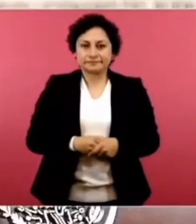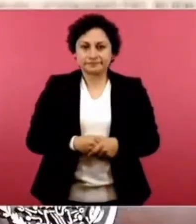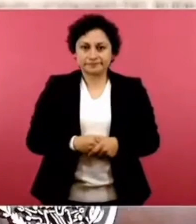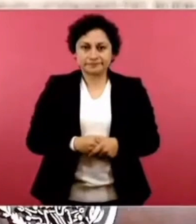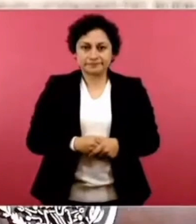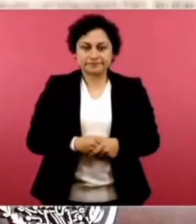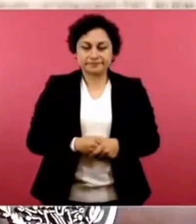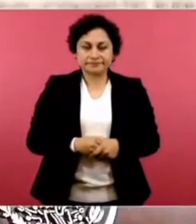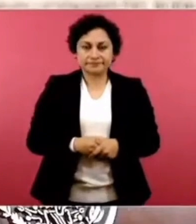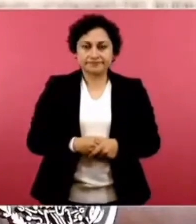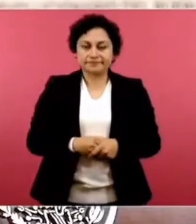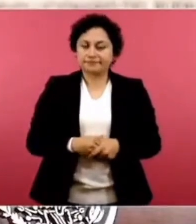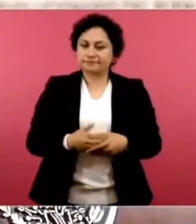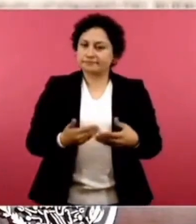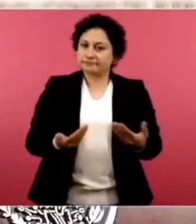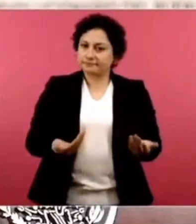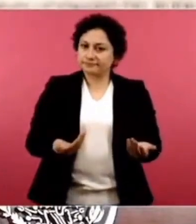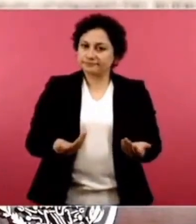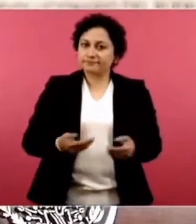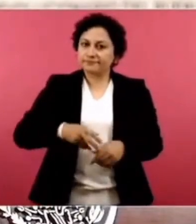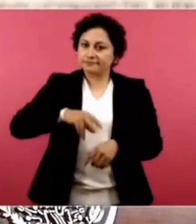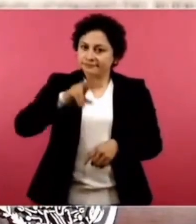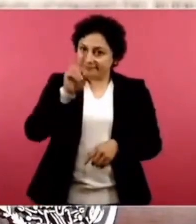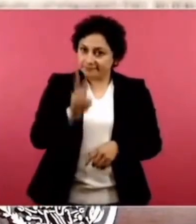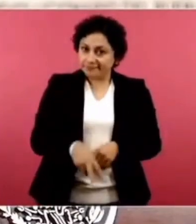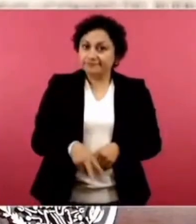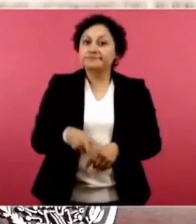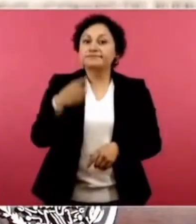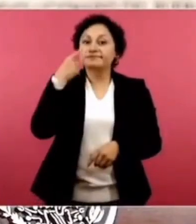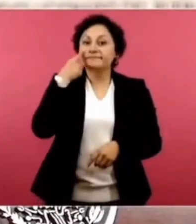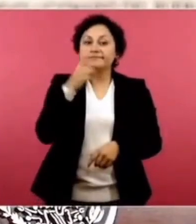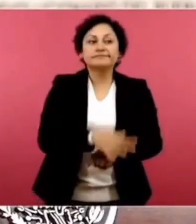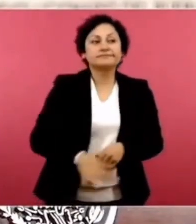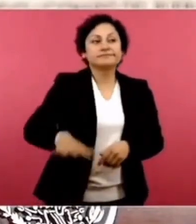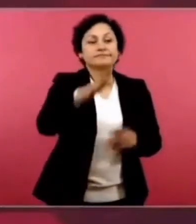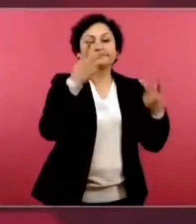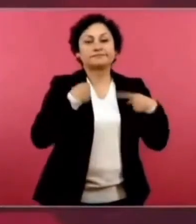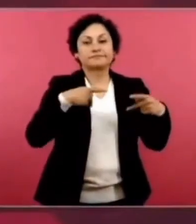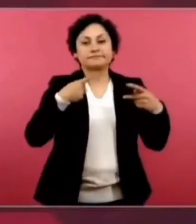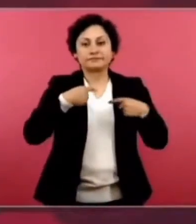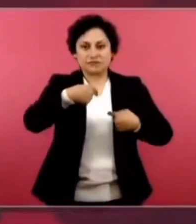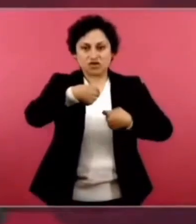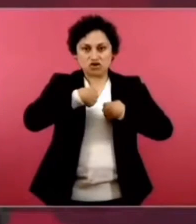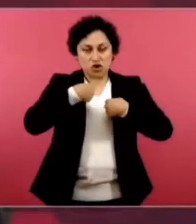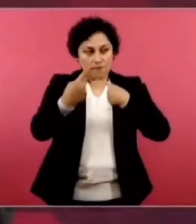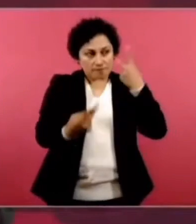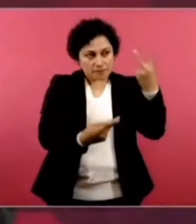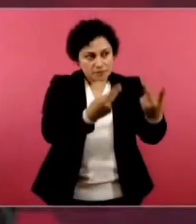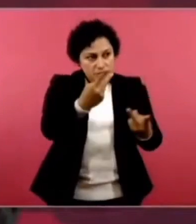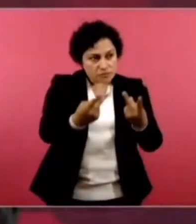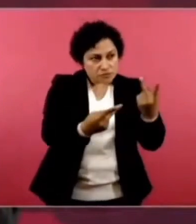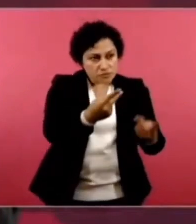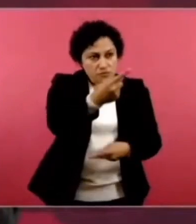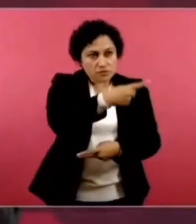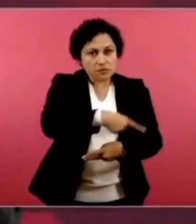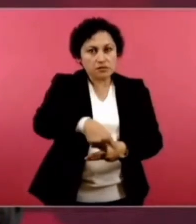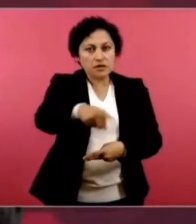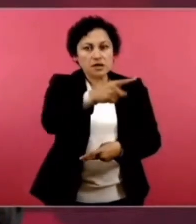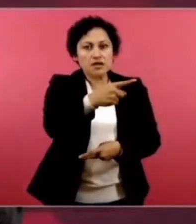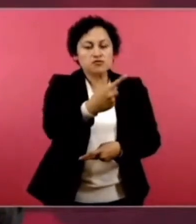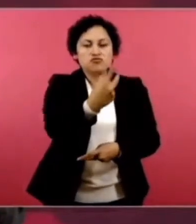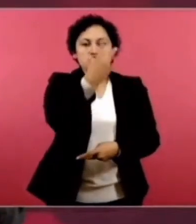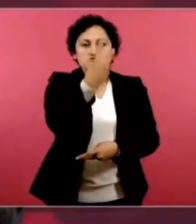Bueno, dijo el pueblo, no, sabia, sabia decisión.